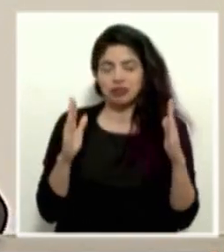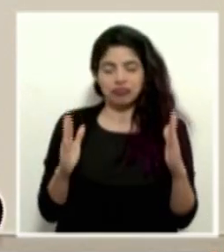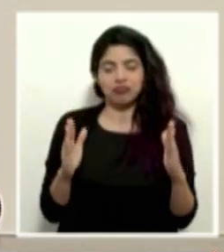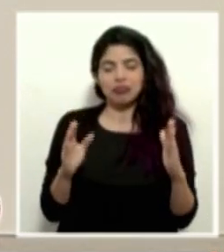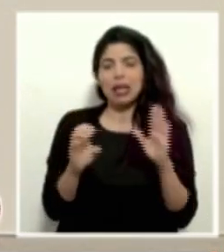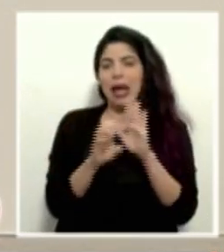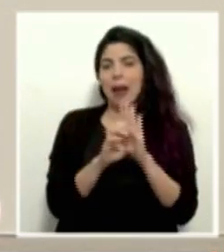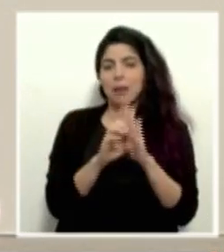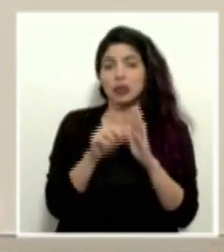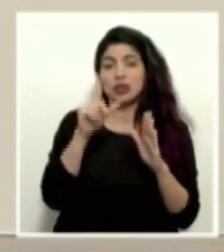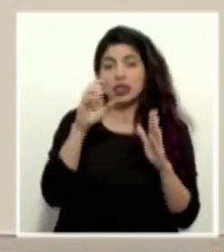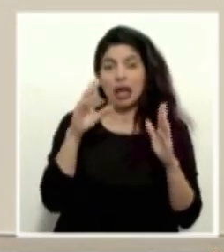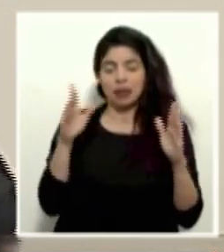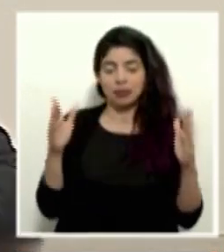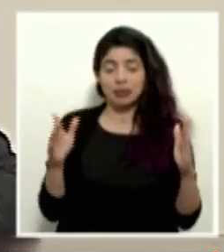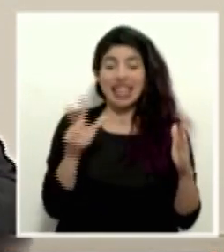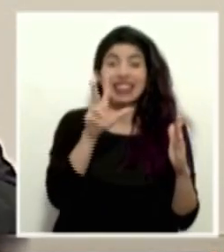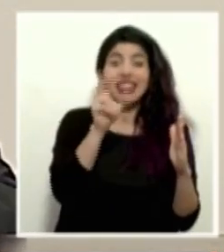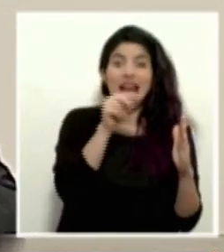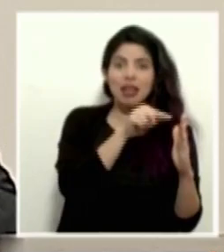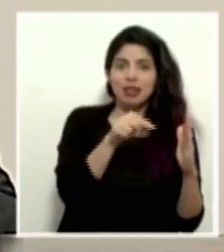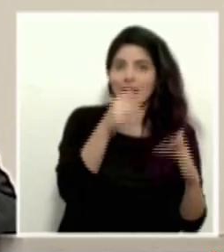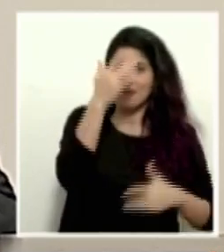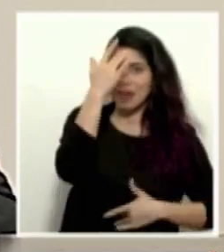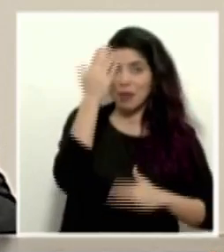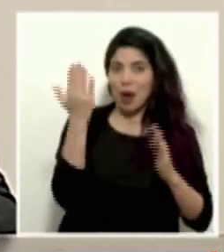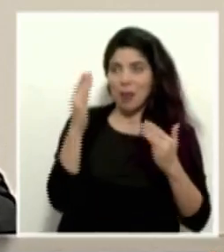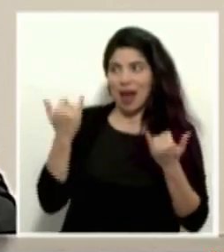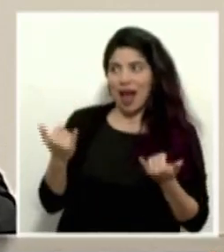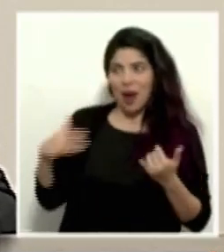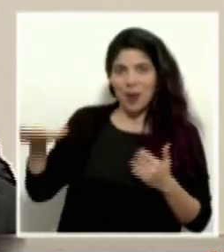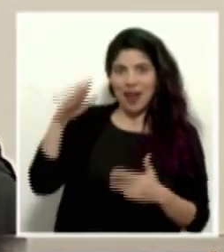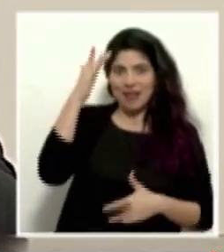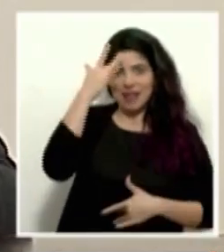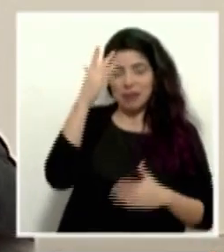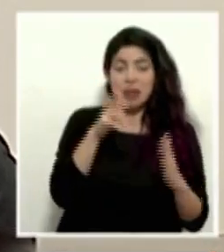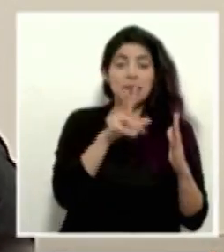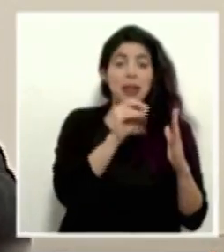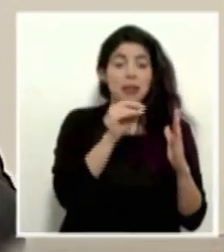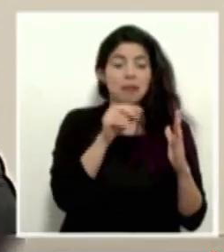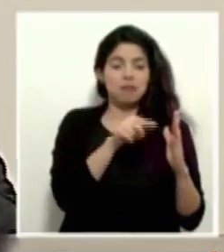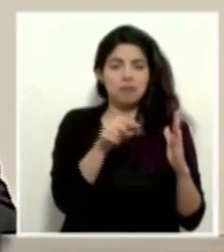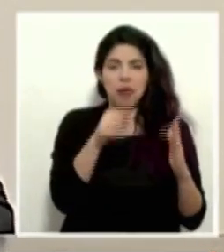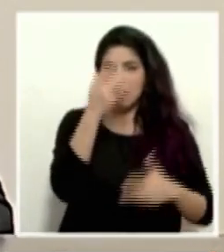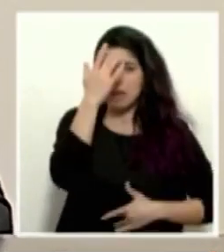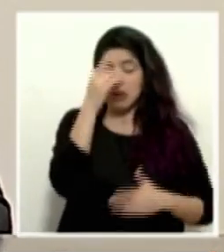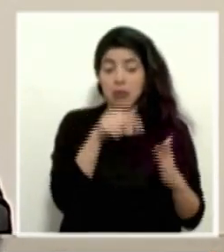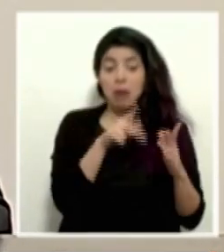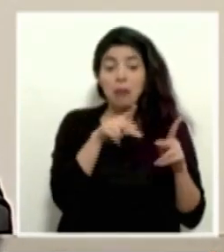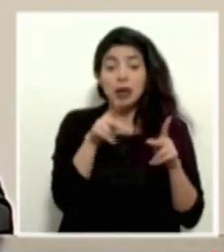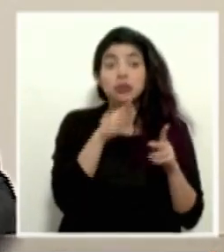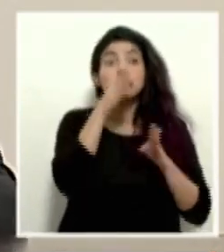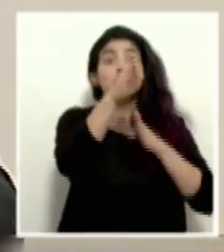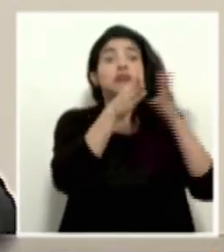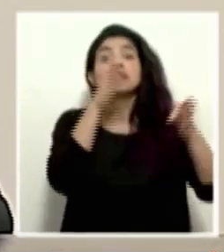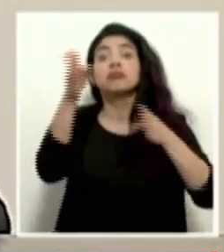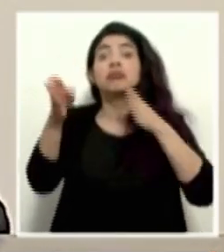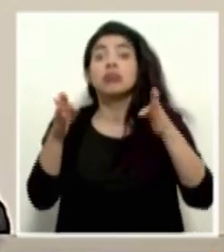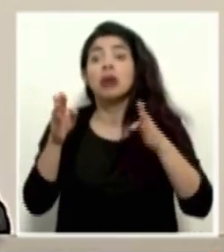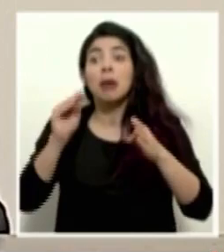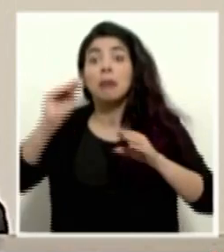personas digamos que tenemos 30 infectados por la cantidad de casos que estamos teniendo en este momento. Si esas personas van a los diferentes lugares de atención,